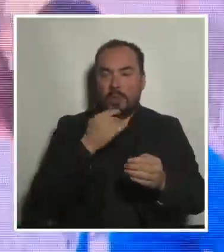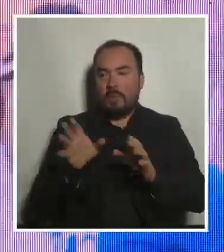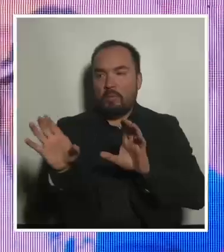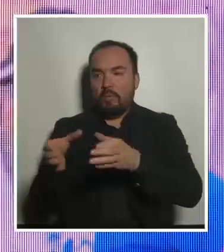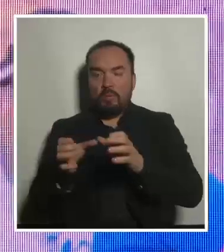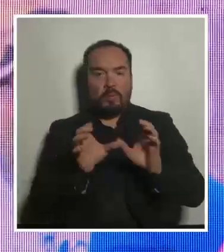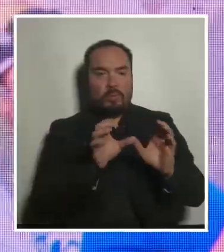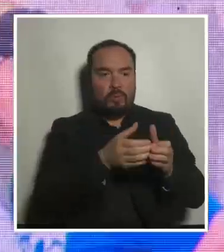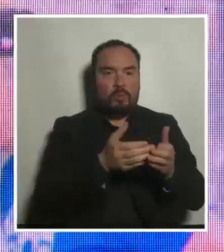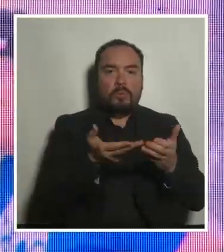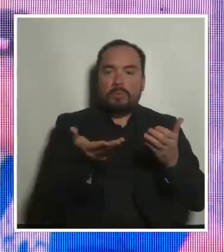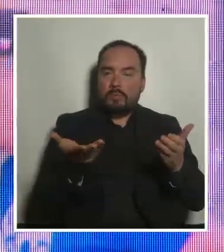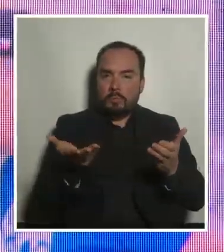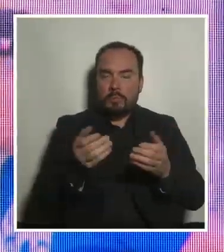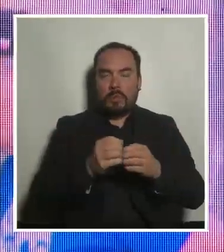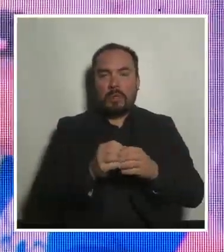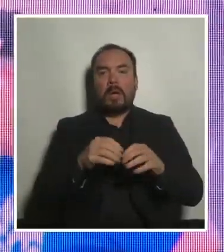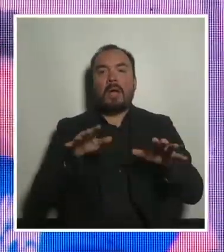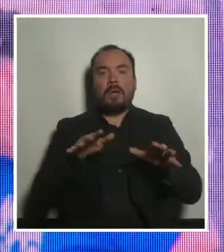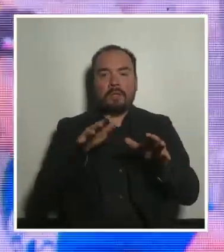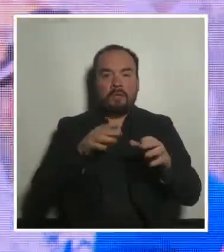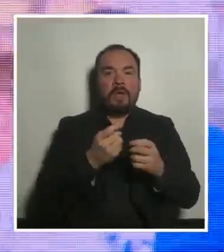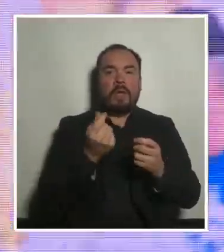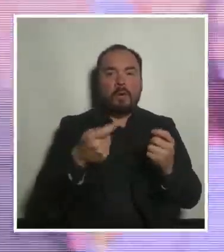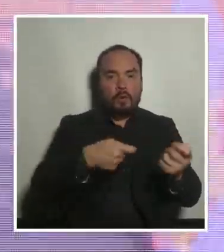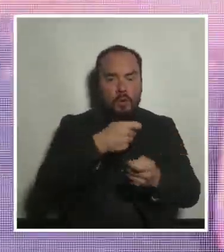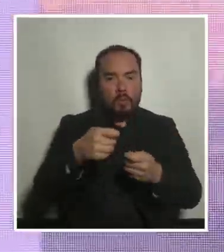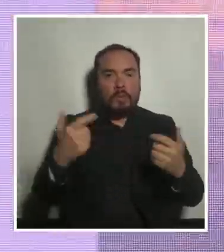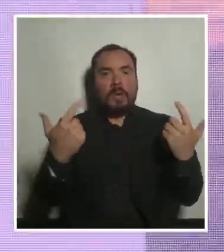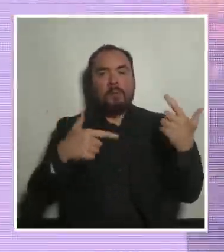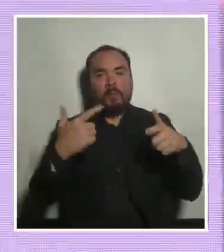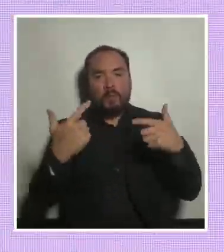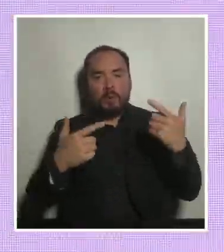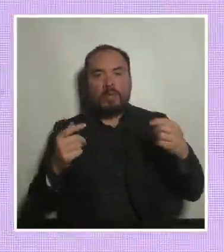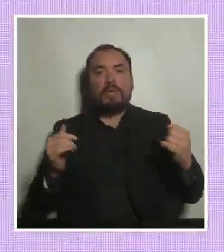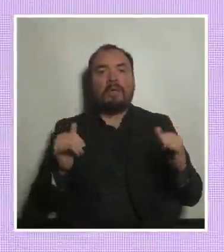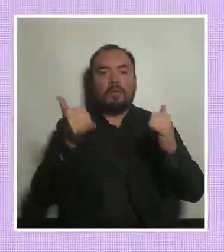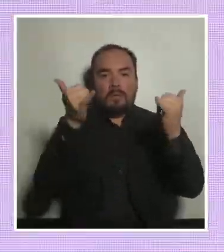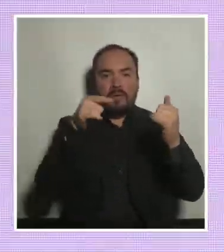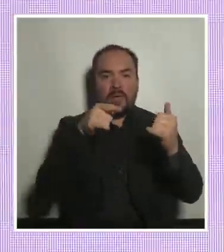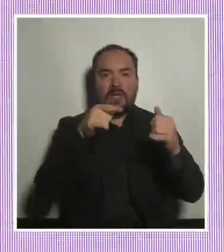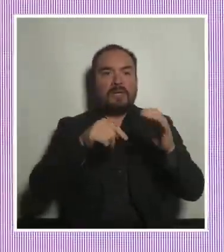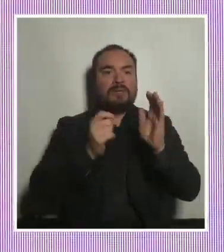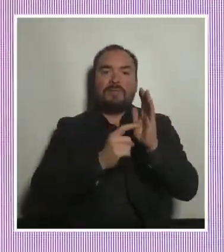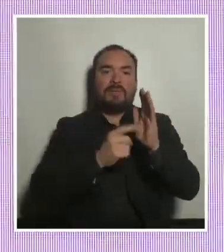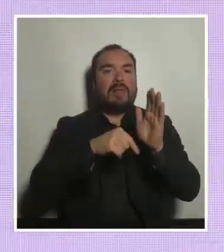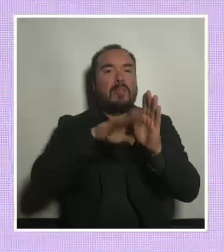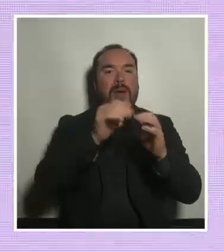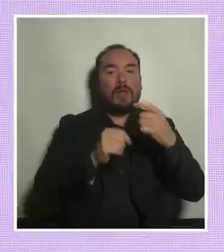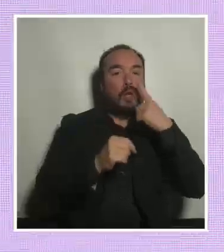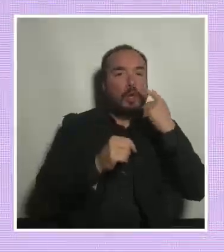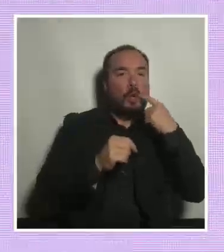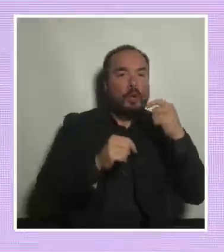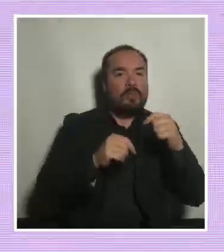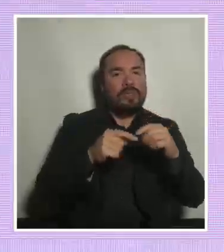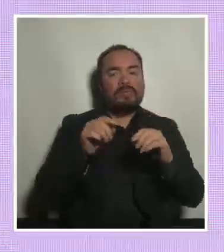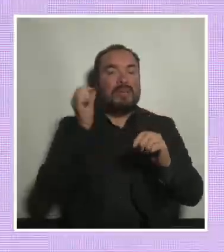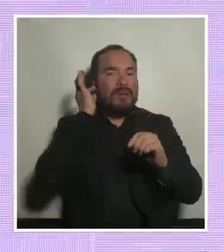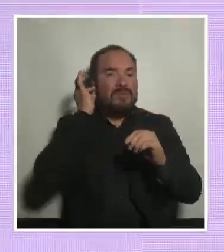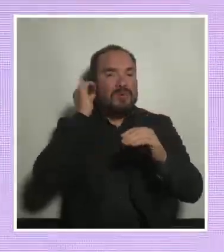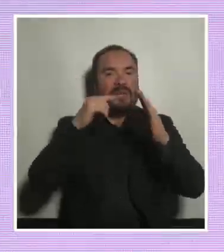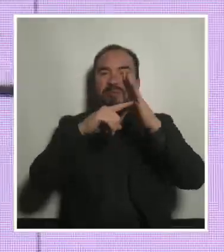a las actividades productivas, económicas, políticas vinculadas con los hombres y relega a las mujeres al espacio